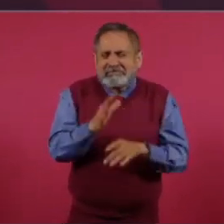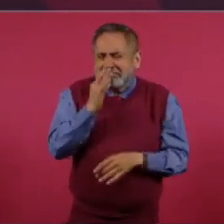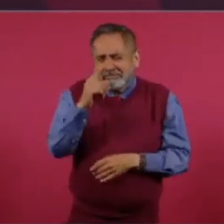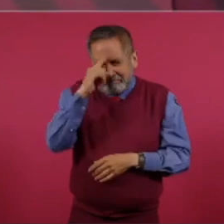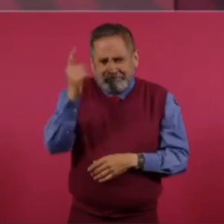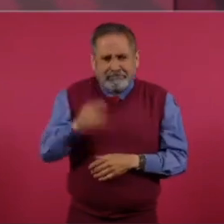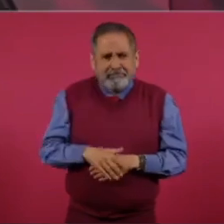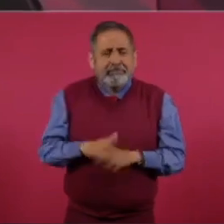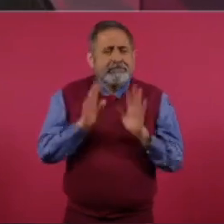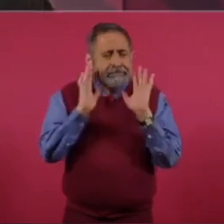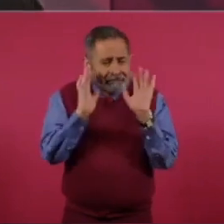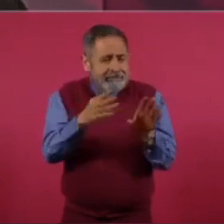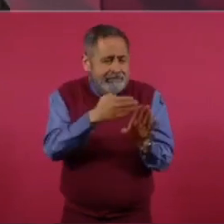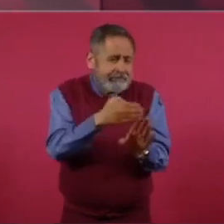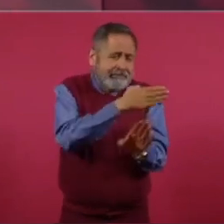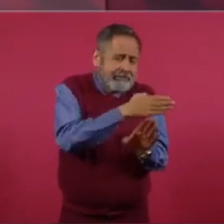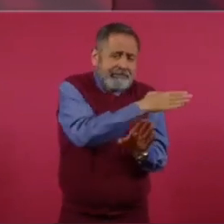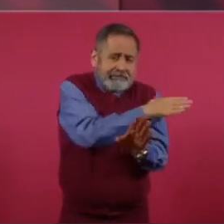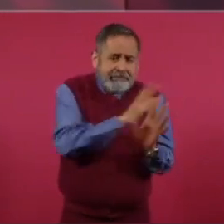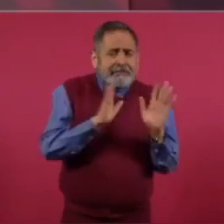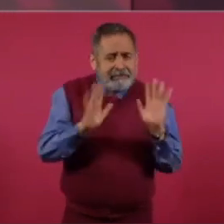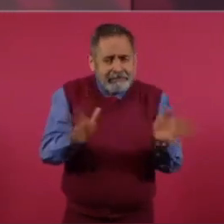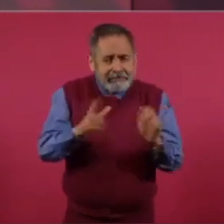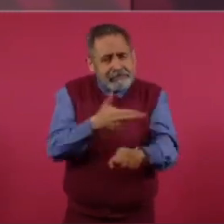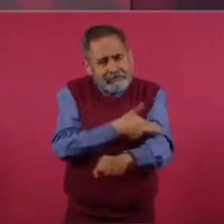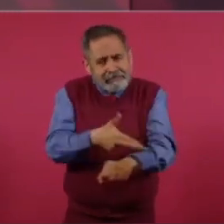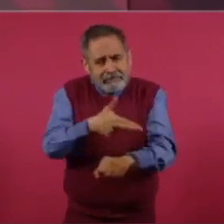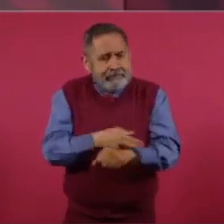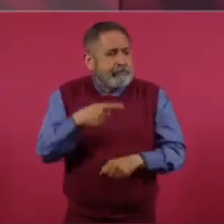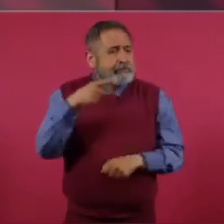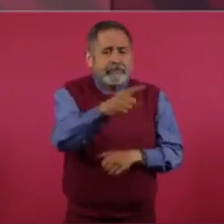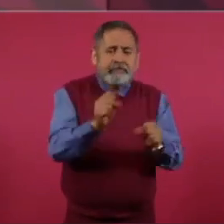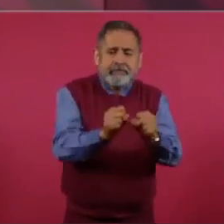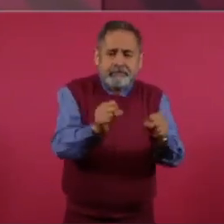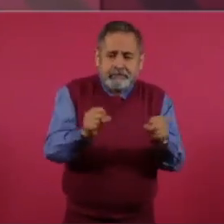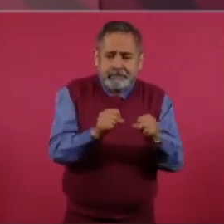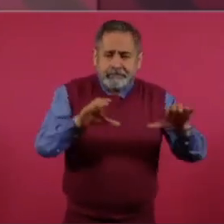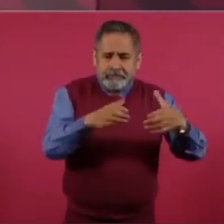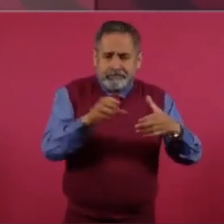Porque ya se trató en una sala de la Corte,